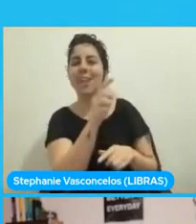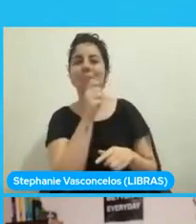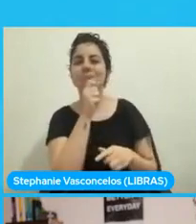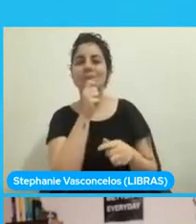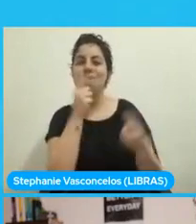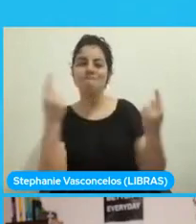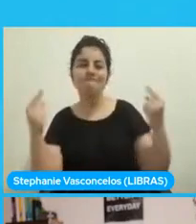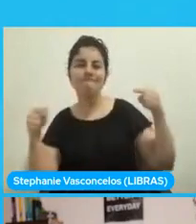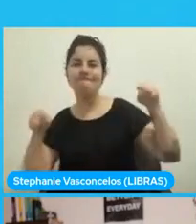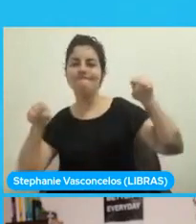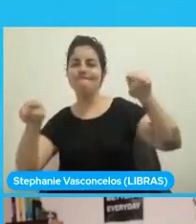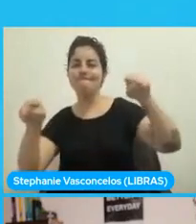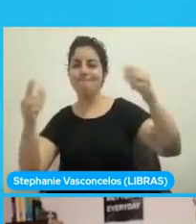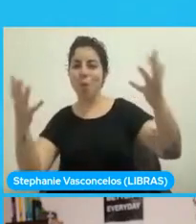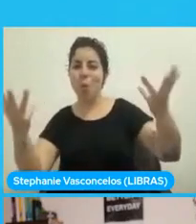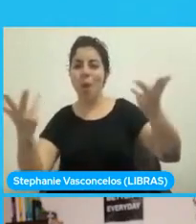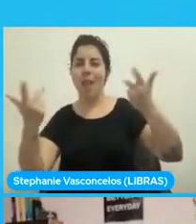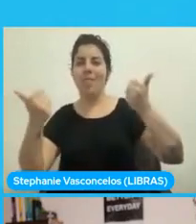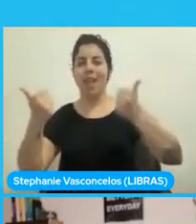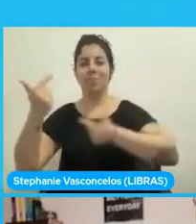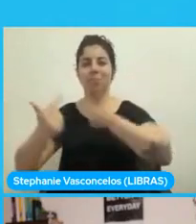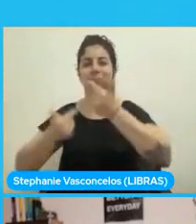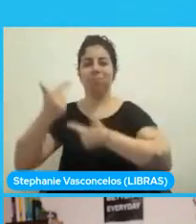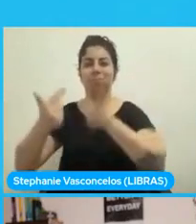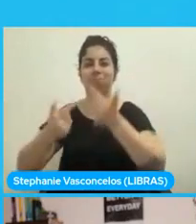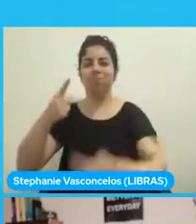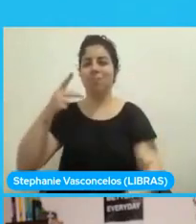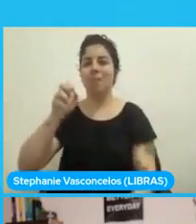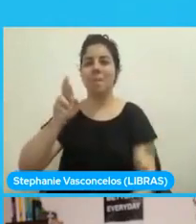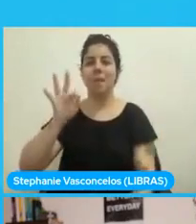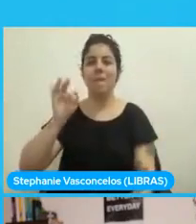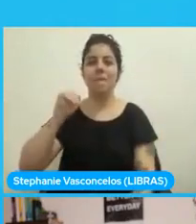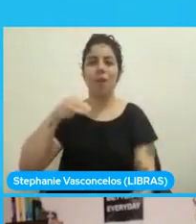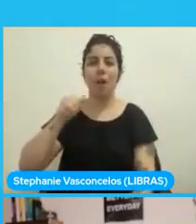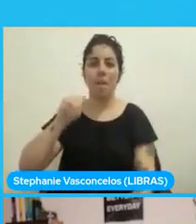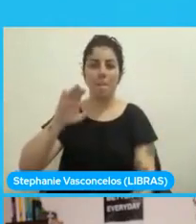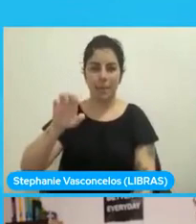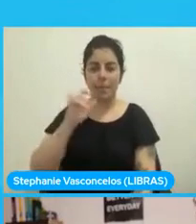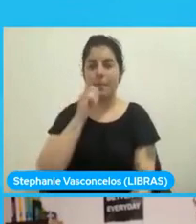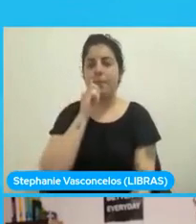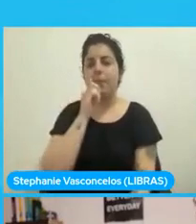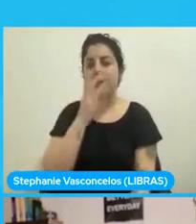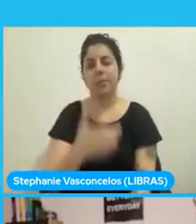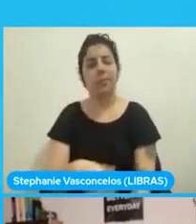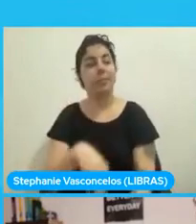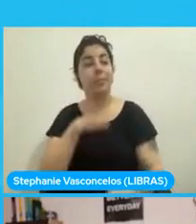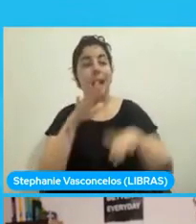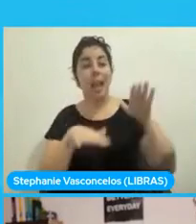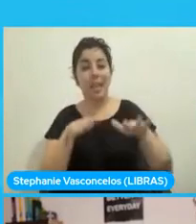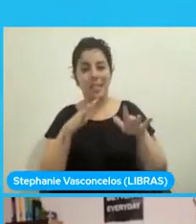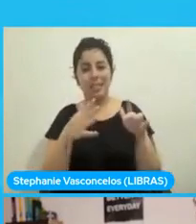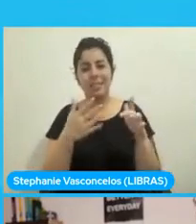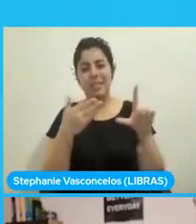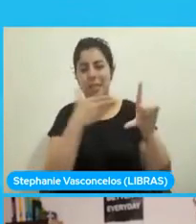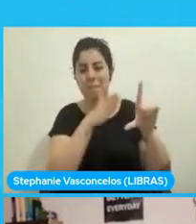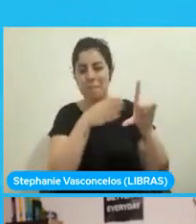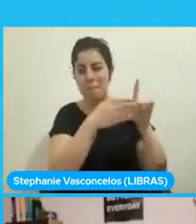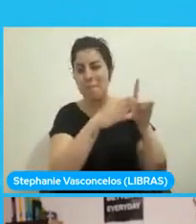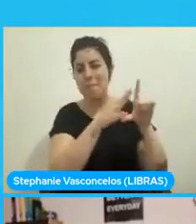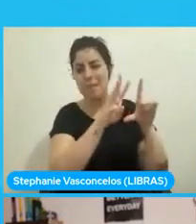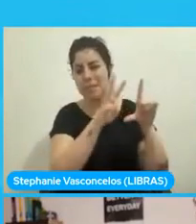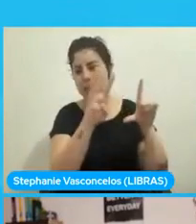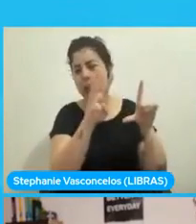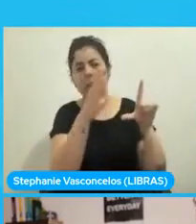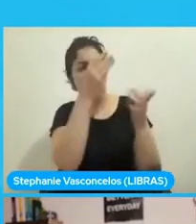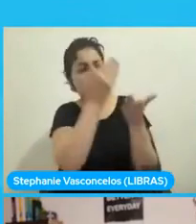performance. Cuando corremos una aplicación en el browser, muchas veces empiezan corriendo con un gran